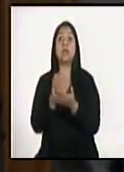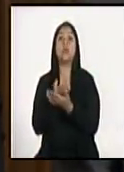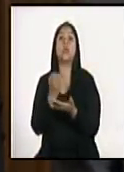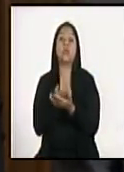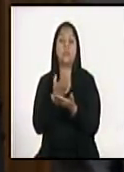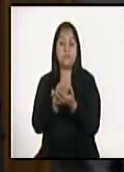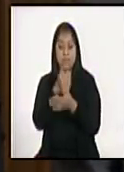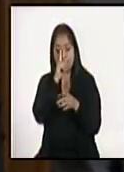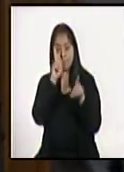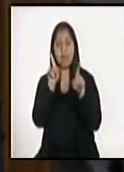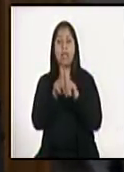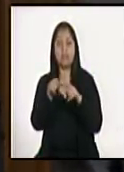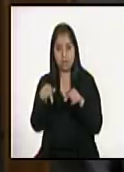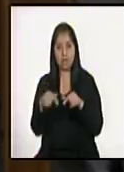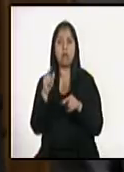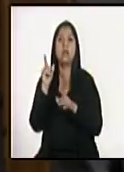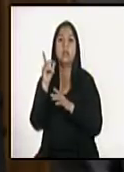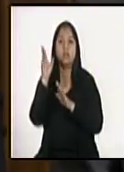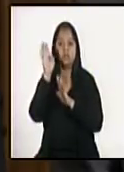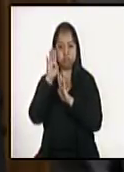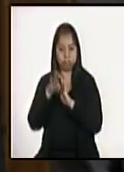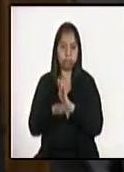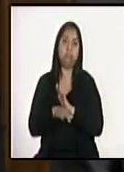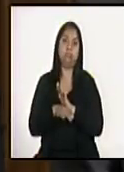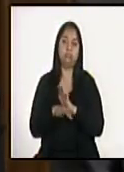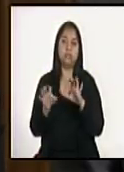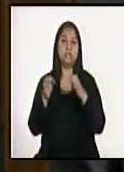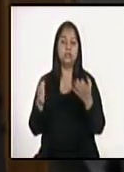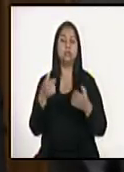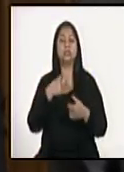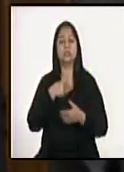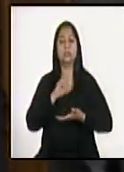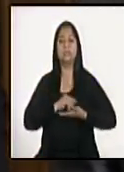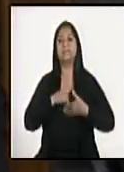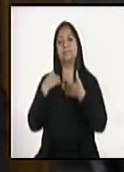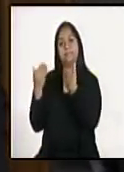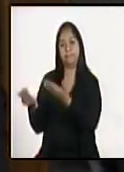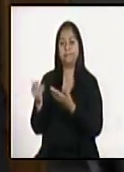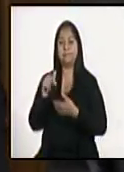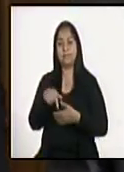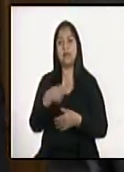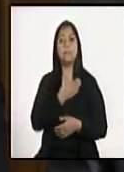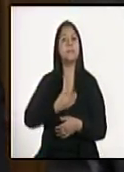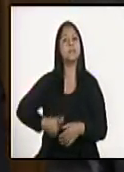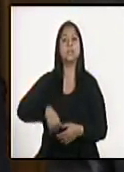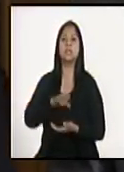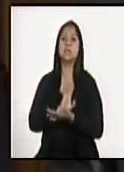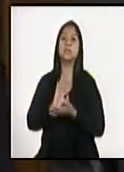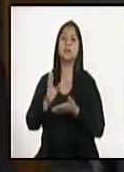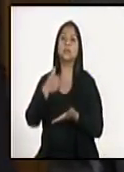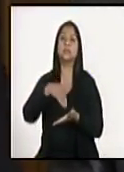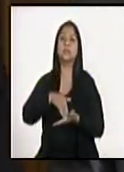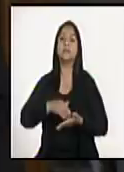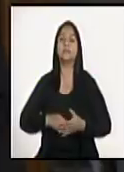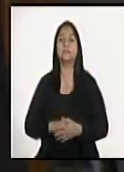también está sufriendo una desaceleración. Entonces yo sería la palabra al señor presidente del banco central.